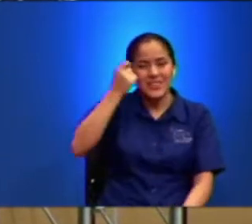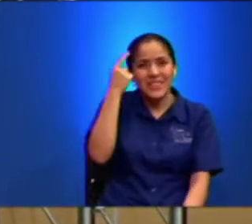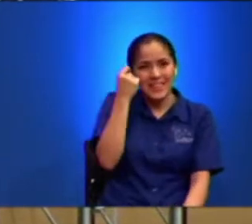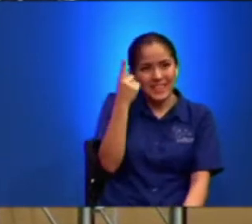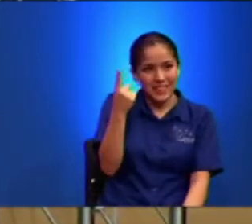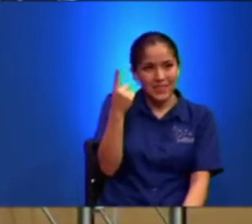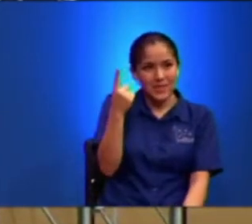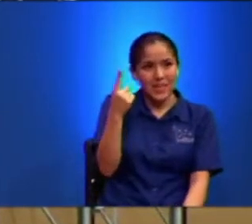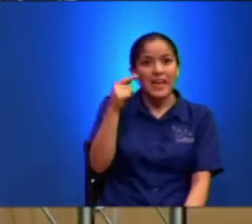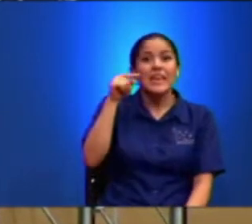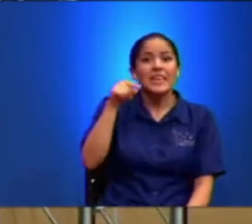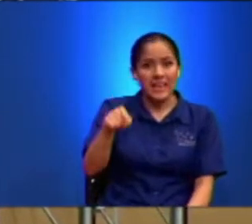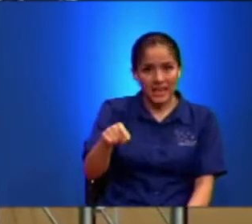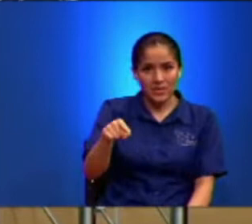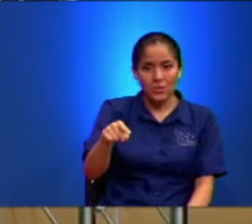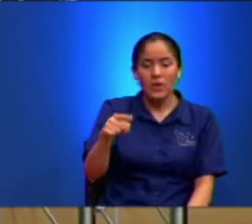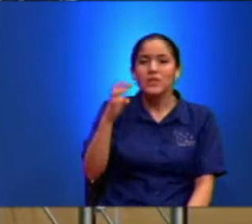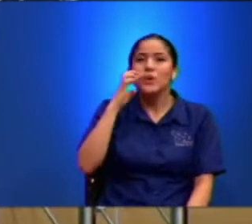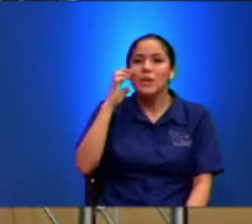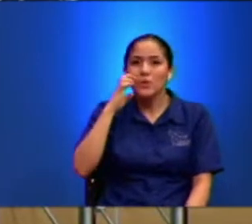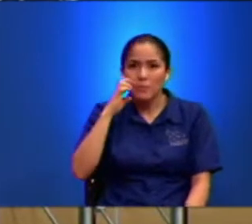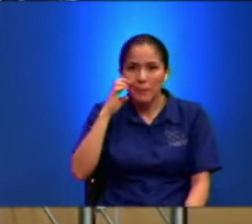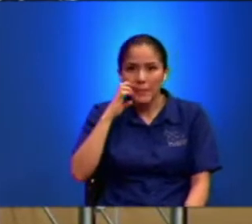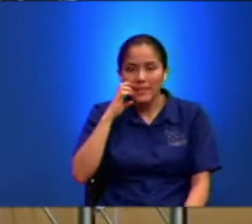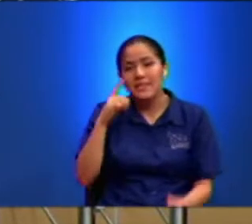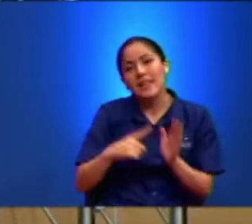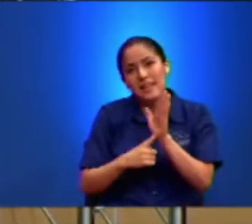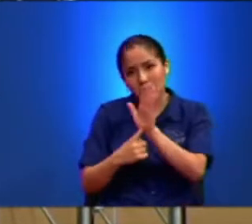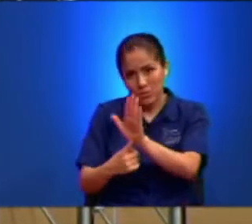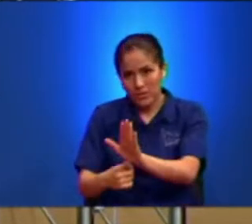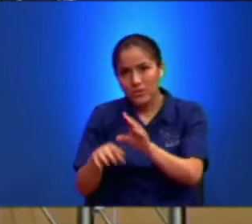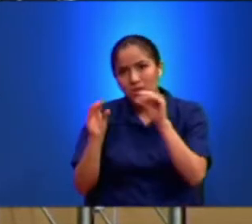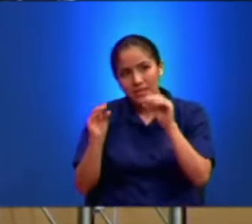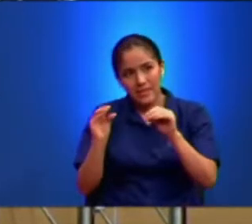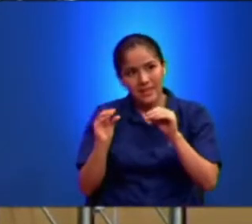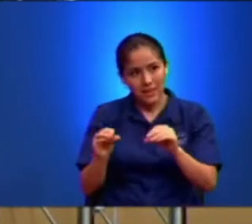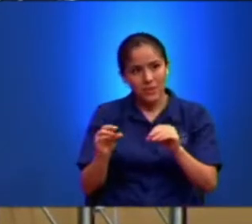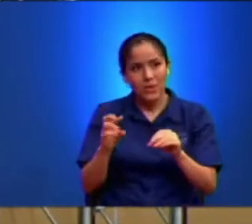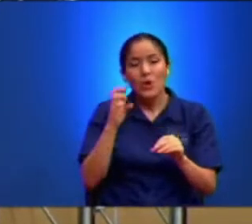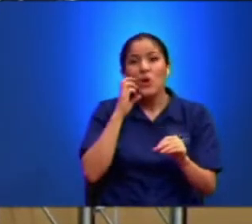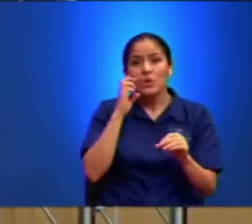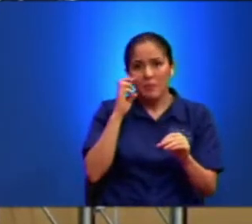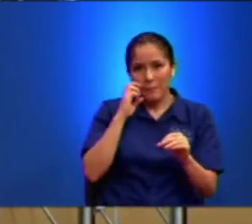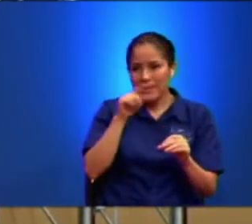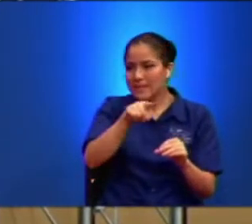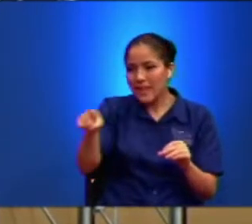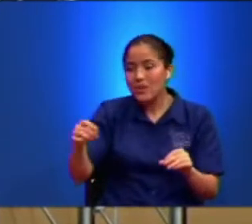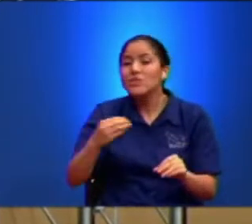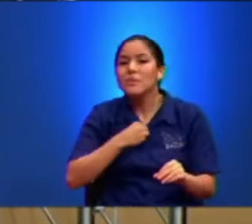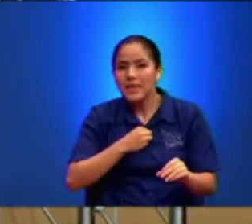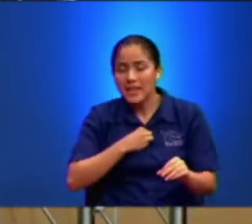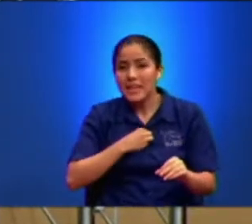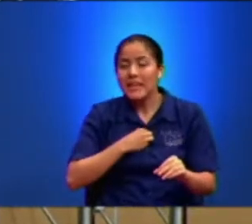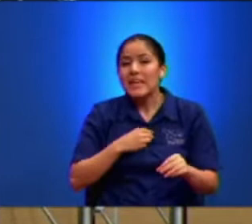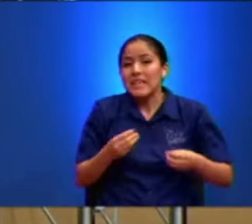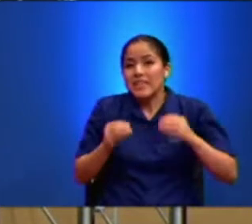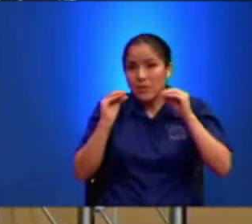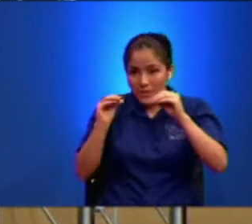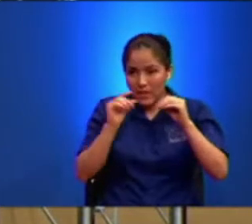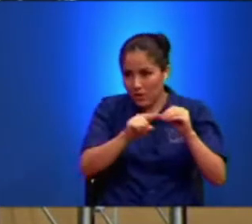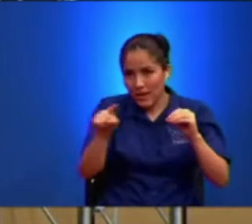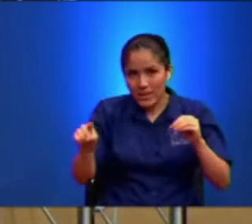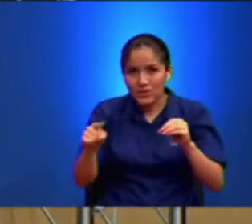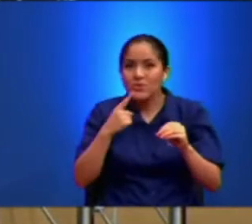Que eso Es lo Que Le Administraron Sus Papás Te Digo Los Papás De Estos Muchachitos Me Quieren Y se Lo Trasladaron A Los Muchachitos Y Los Muchachitos Me Lo